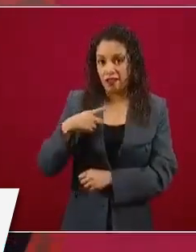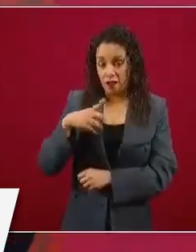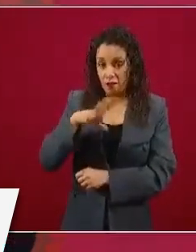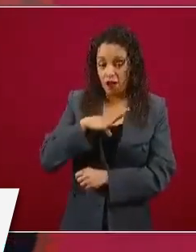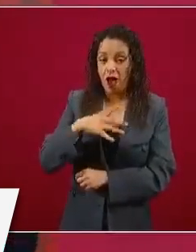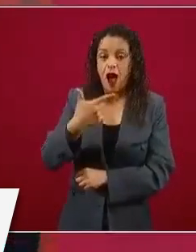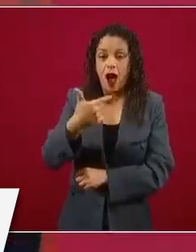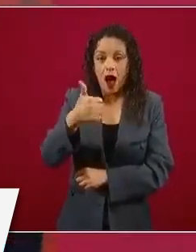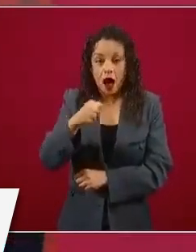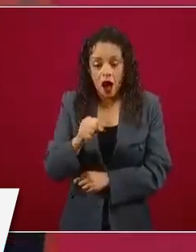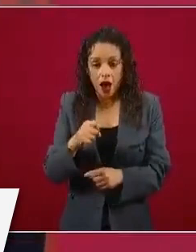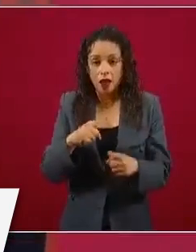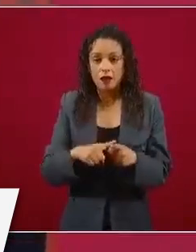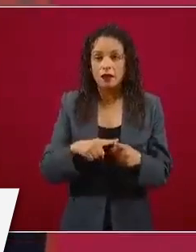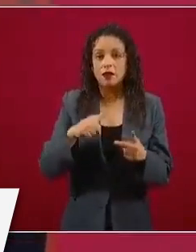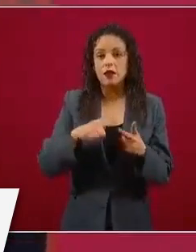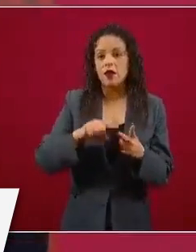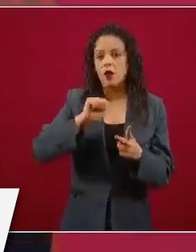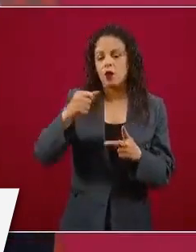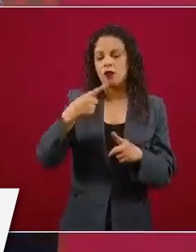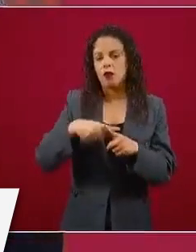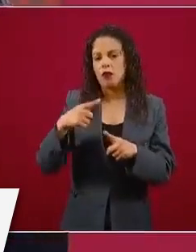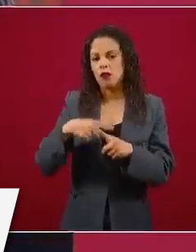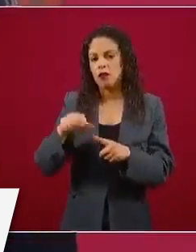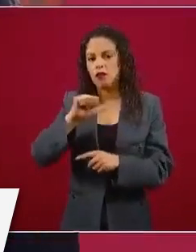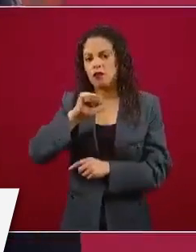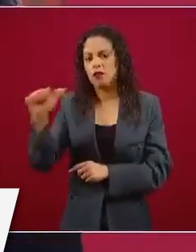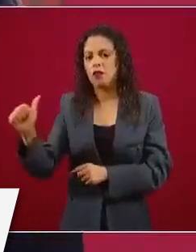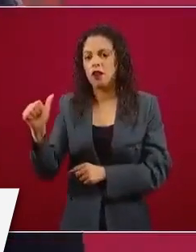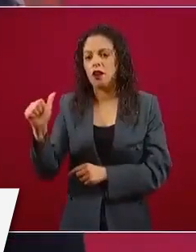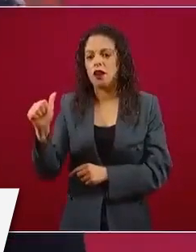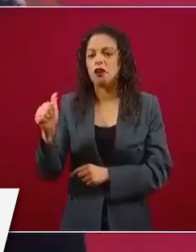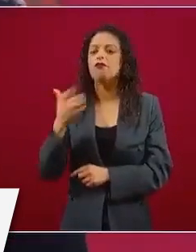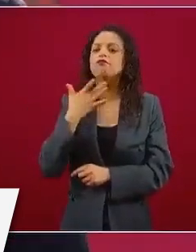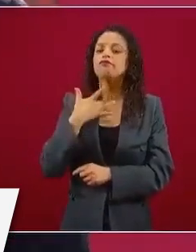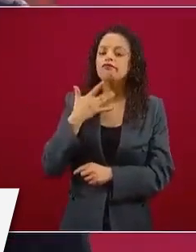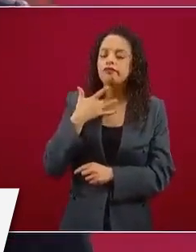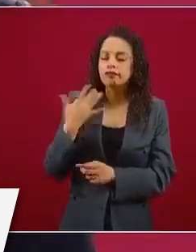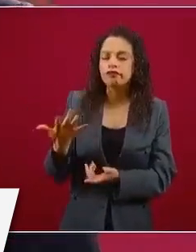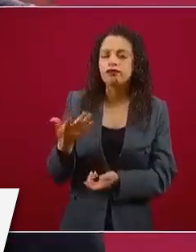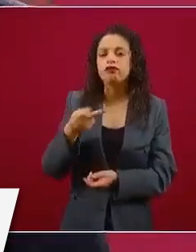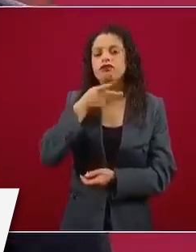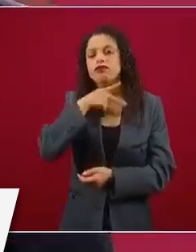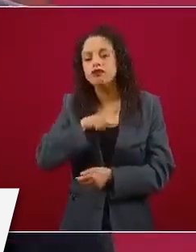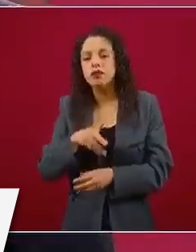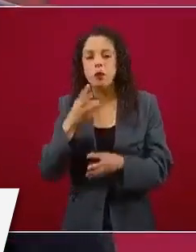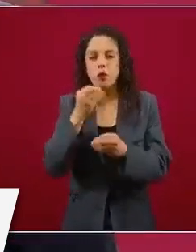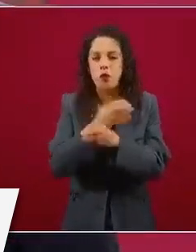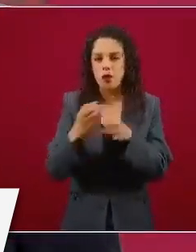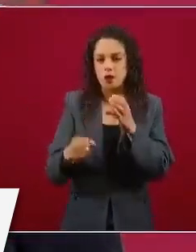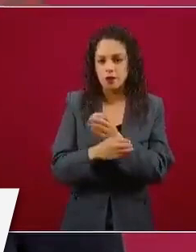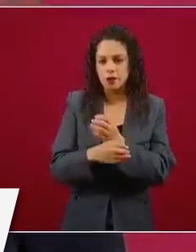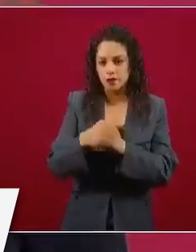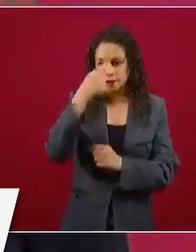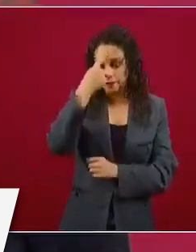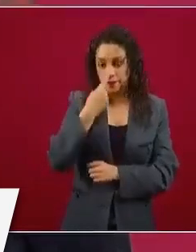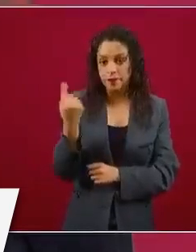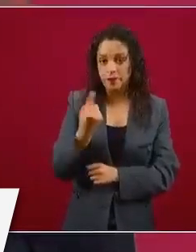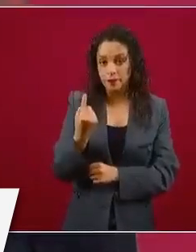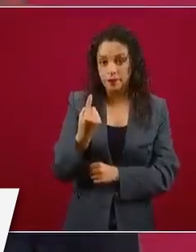combustibles, resolver en definitiva la necesidad